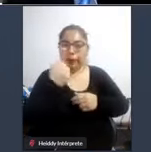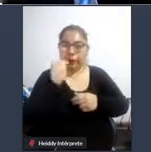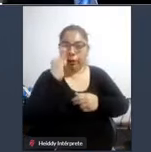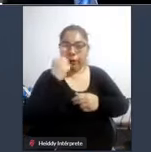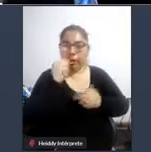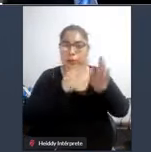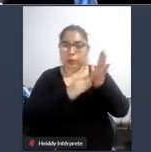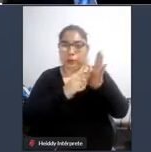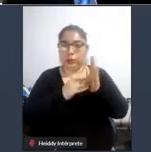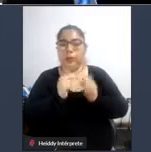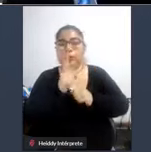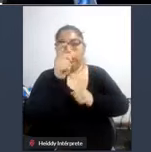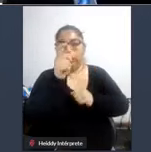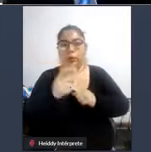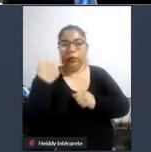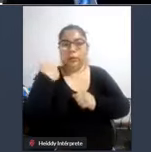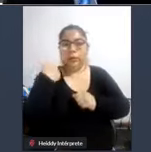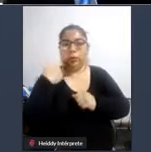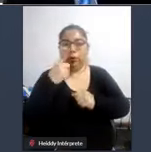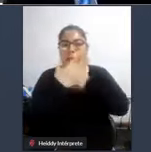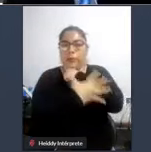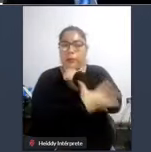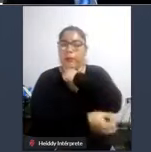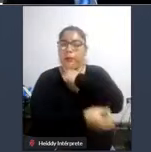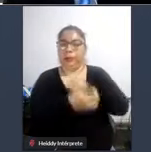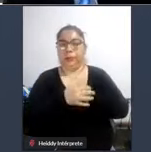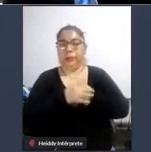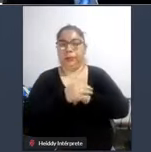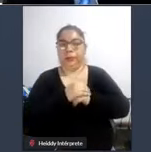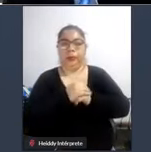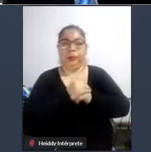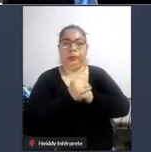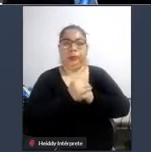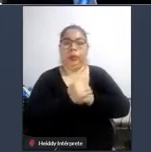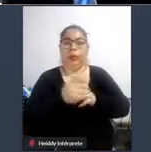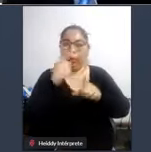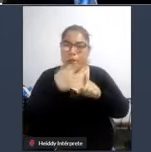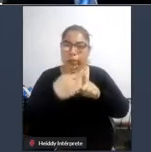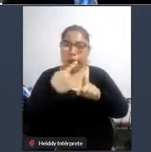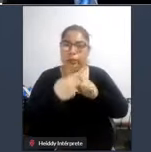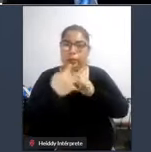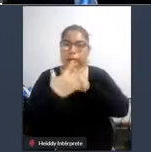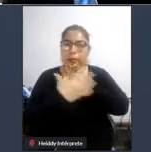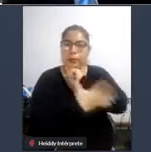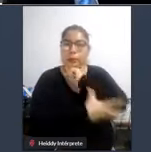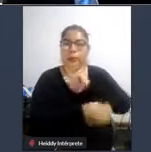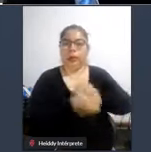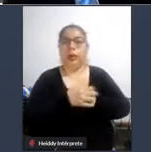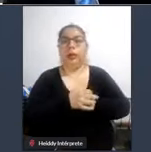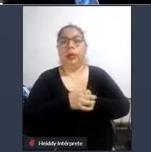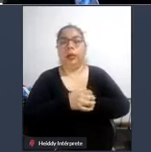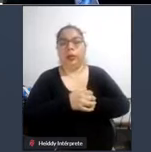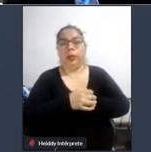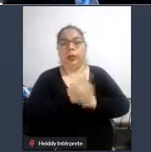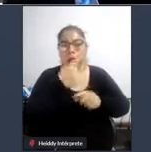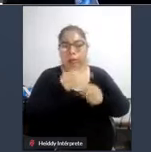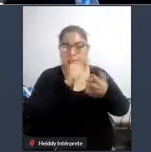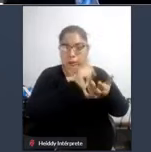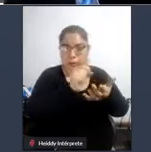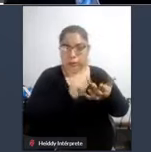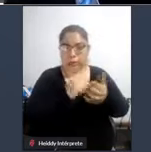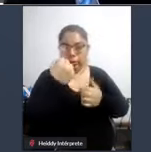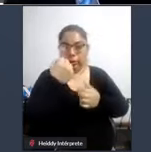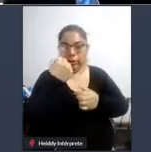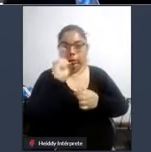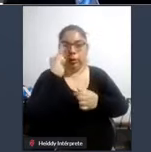es ser persona en extrema pobreza y para ser persona en extrema pobreza hay que inscribirse en el CISFO